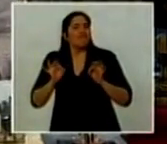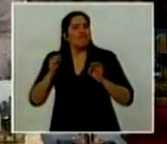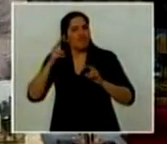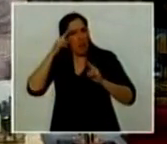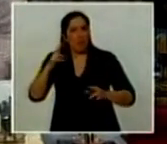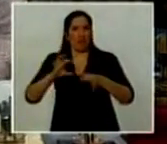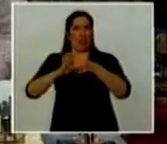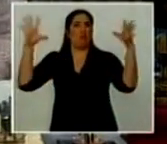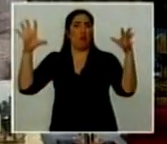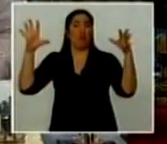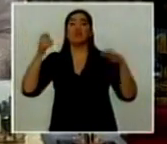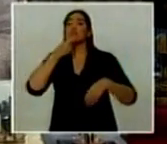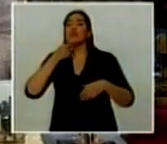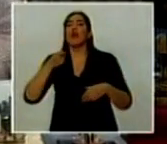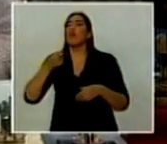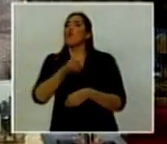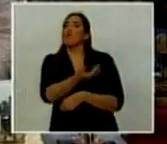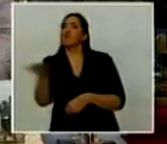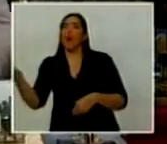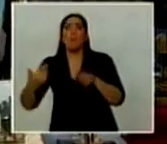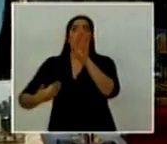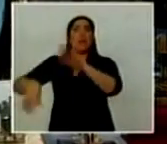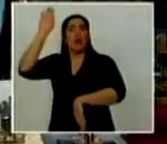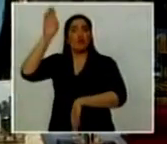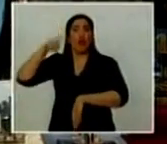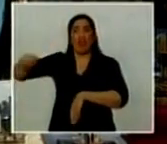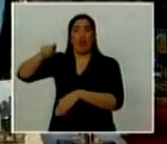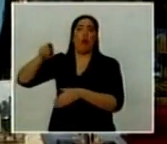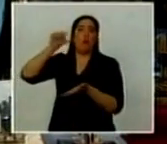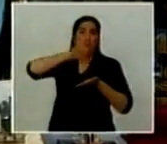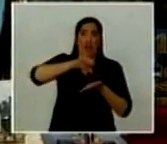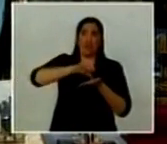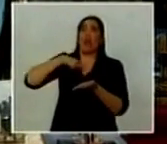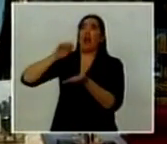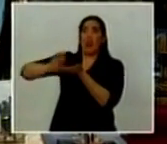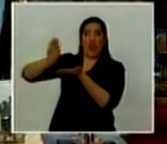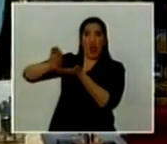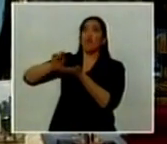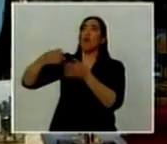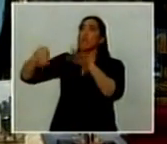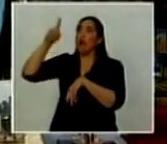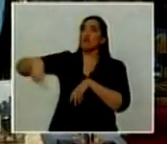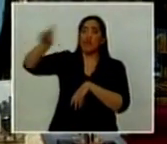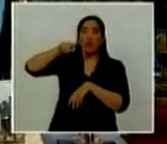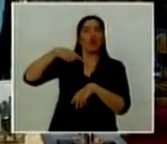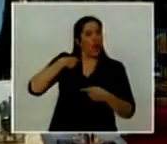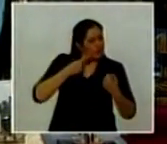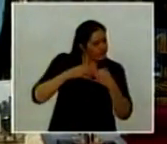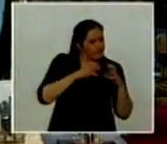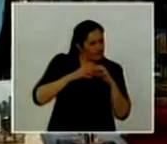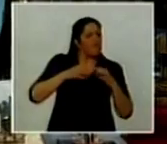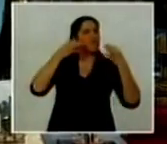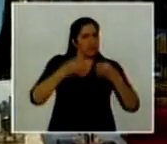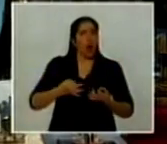cuando hay una mayoría calificada en los deudores de un país que acuerdan una forma de pago por